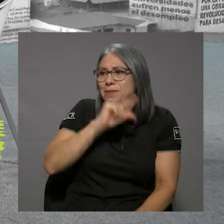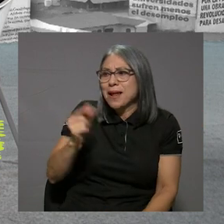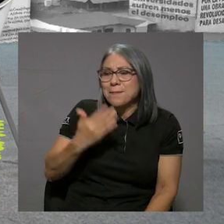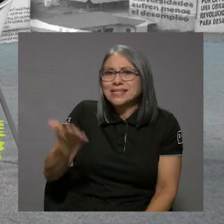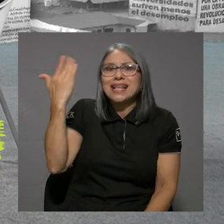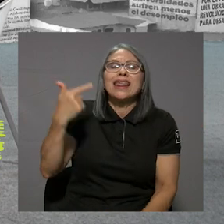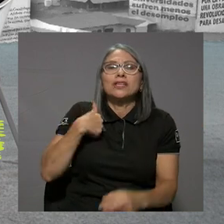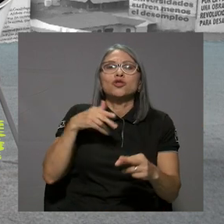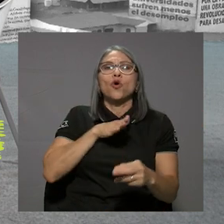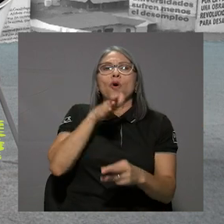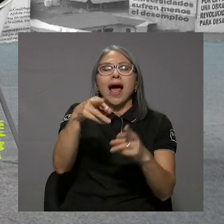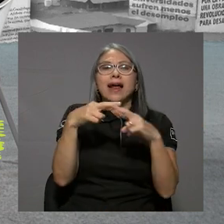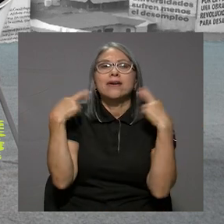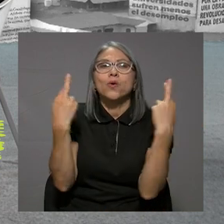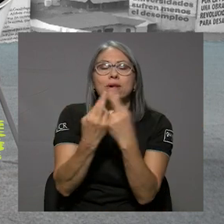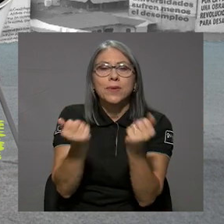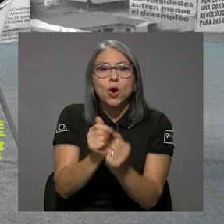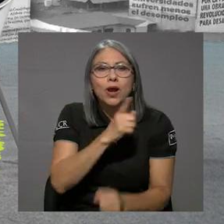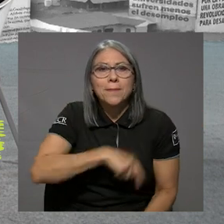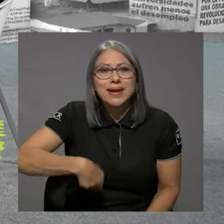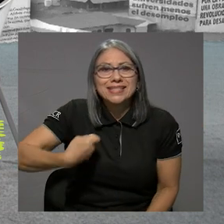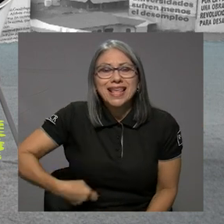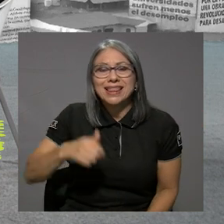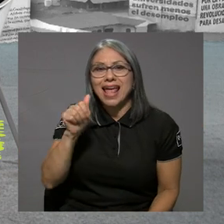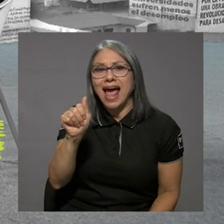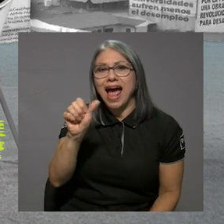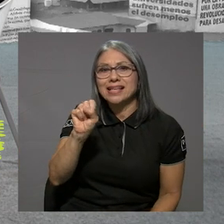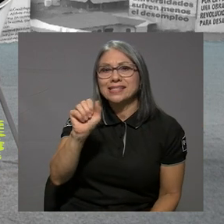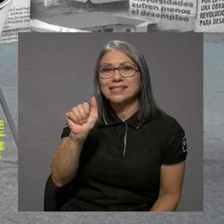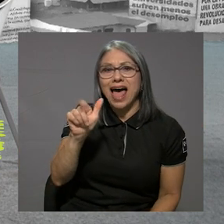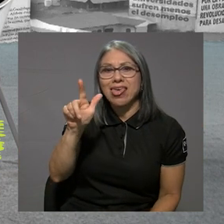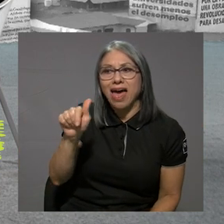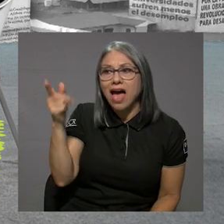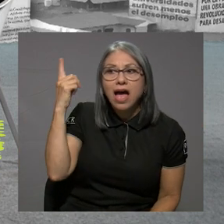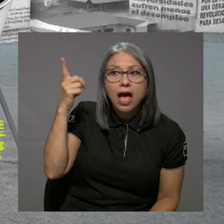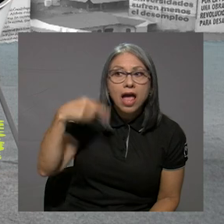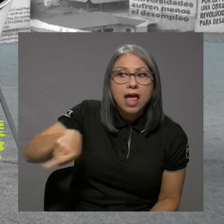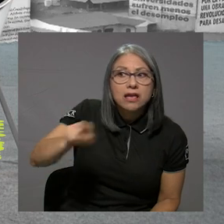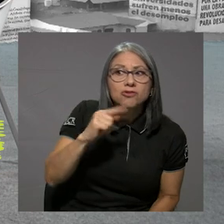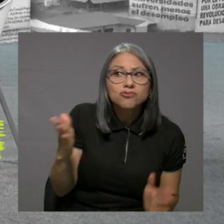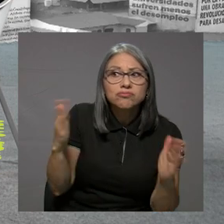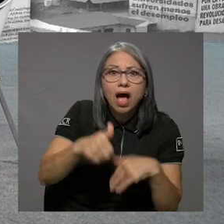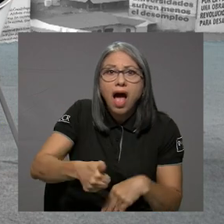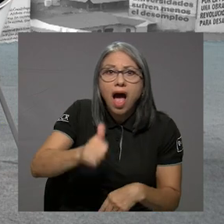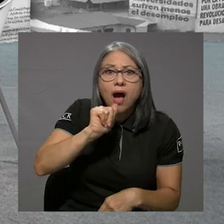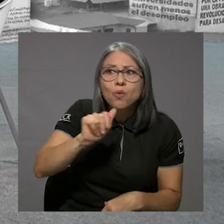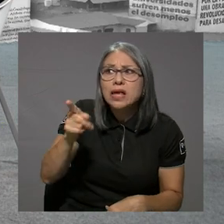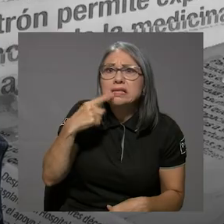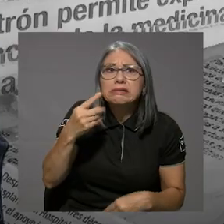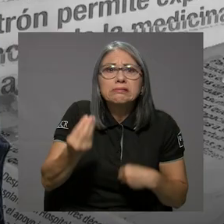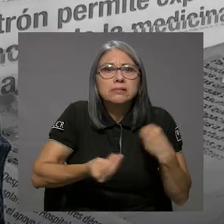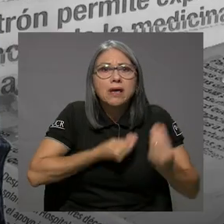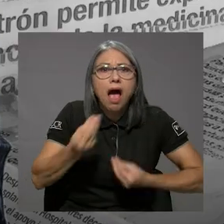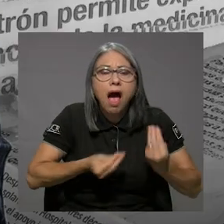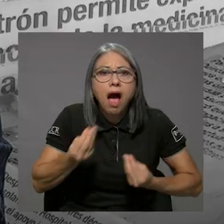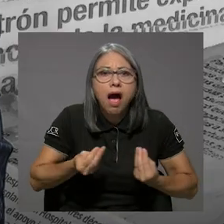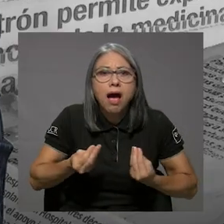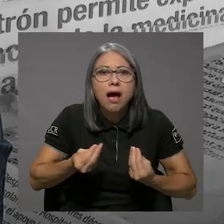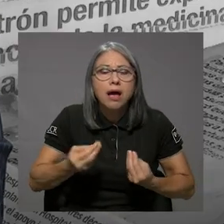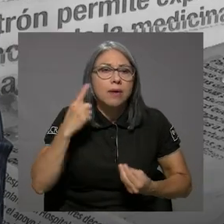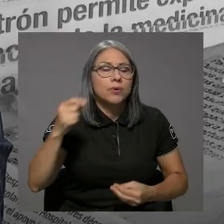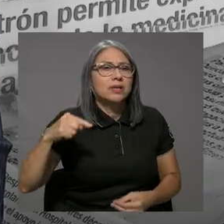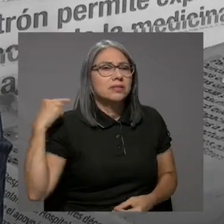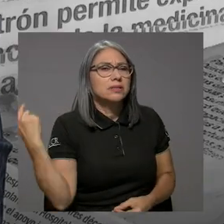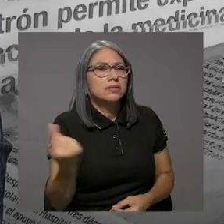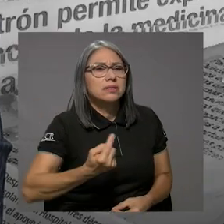La semana pasada estuve reunida yo con el presidente de la Asada, porque no tienen agua y nos están diciendo, ¿qué hacemos? Porque siempre